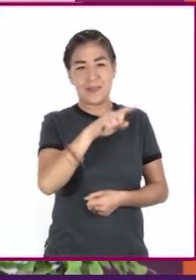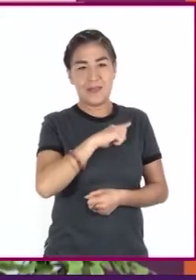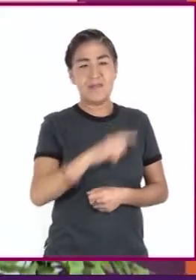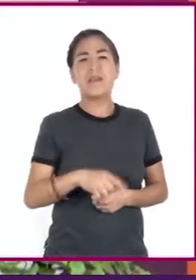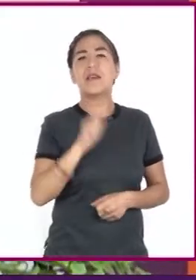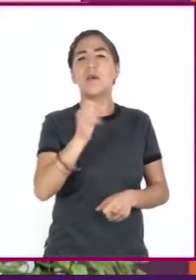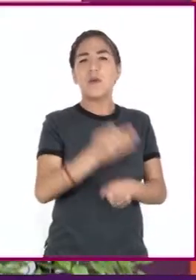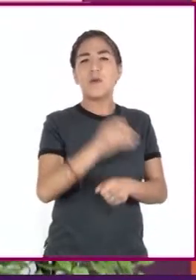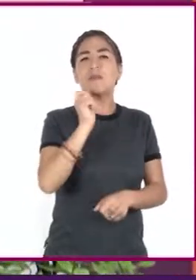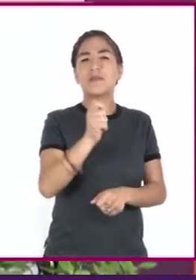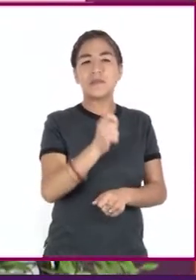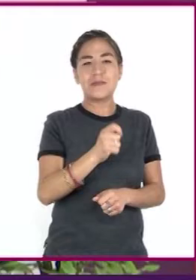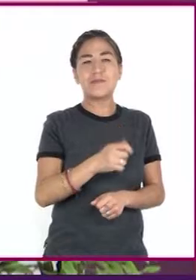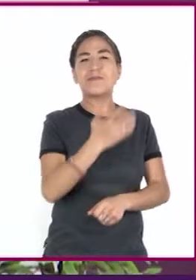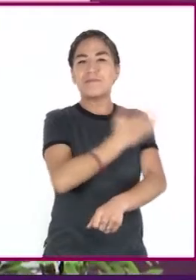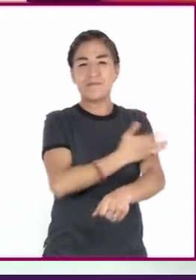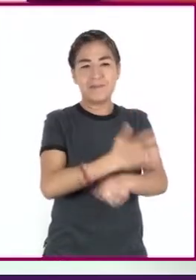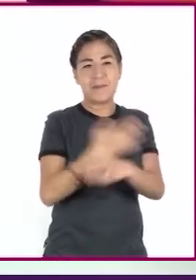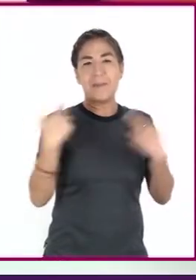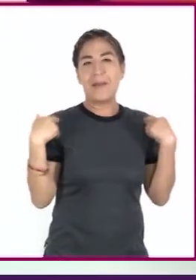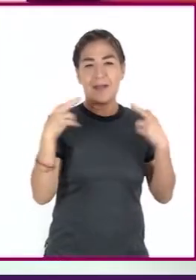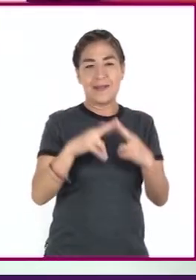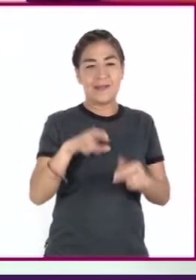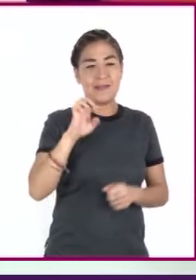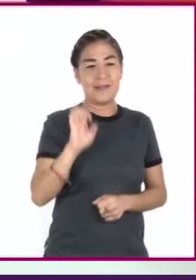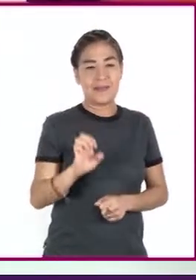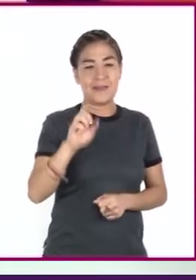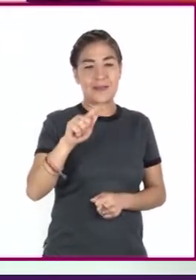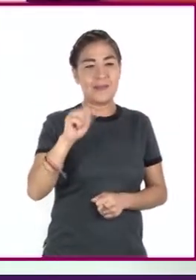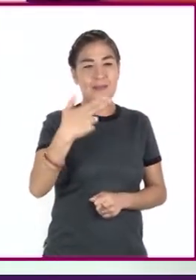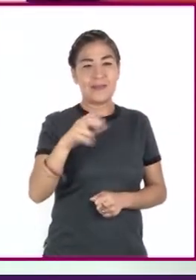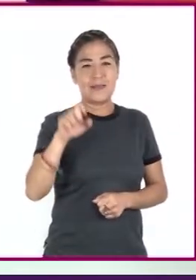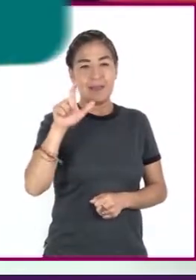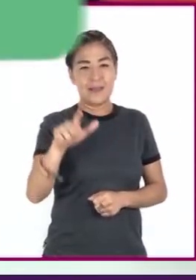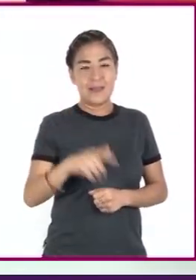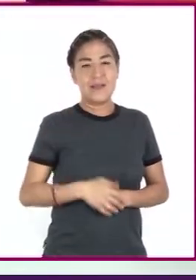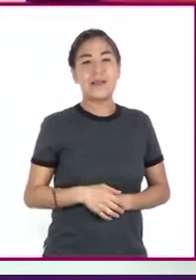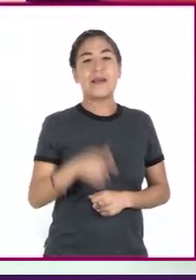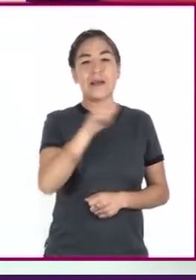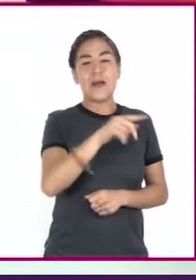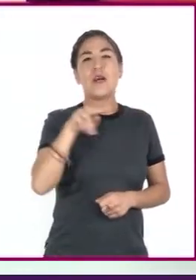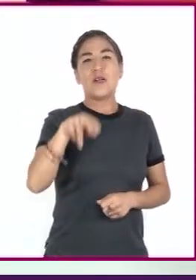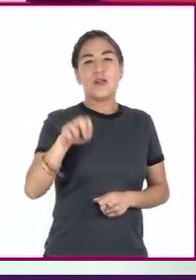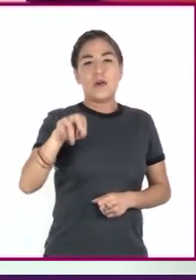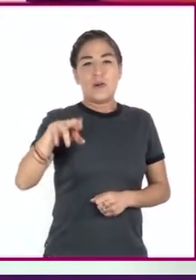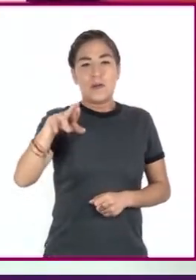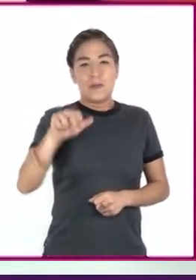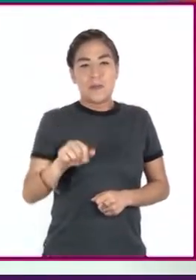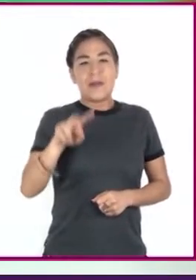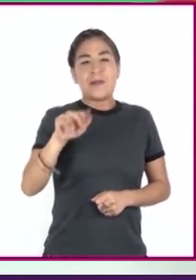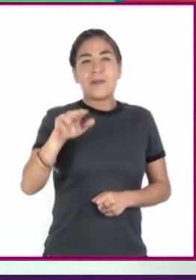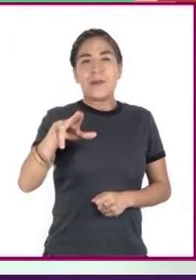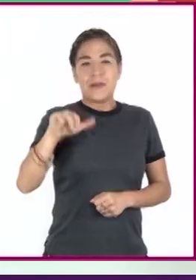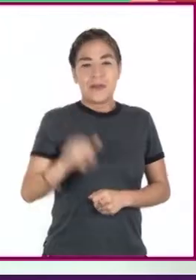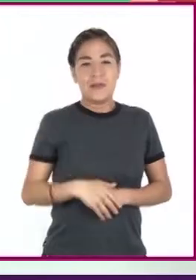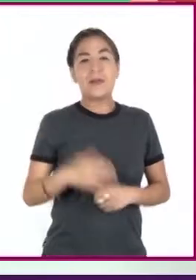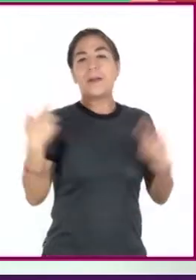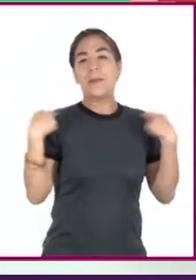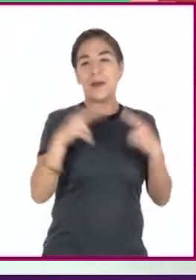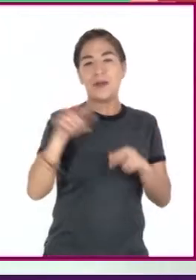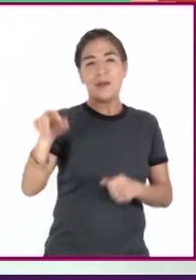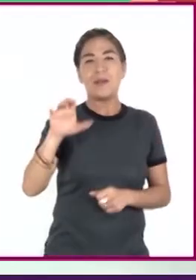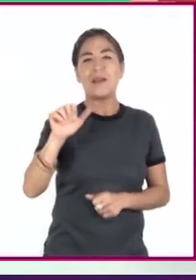la que nos acompañan las profesoras Etel Viviana Celaya Hernández y Norma Ramírez Monroy. Y el profesor Carlos